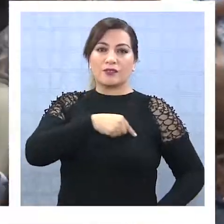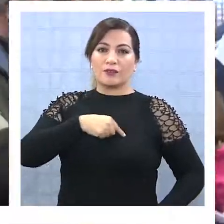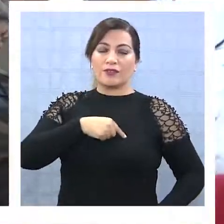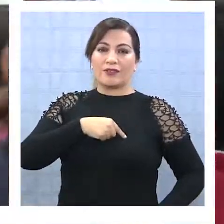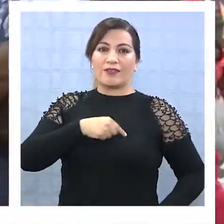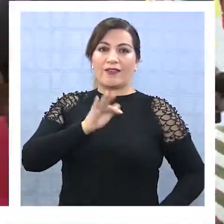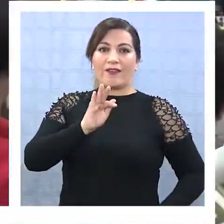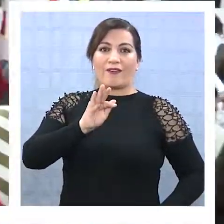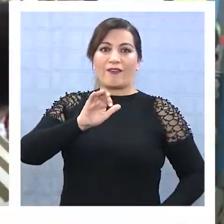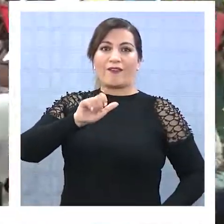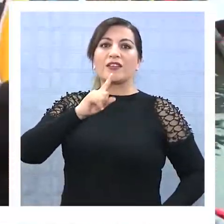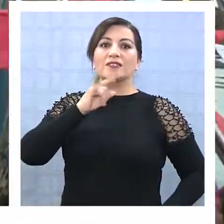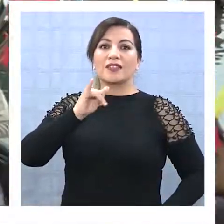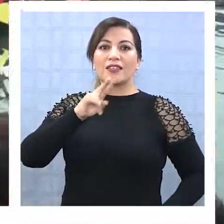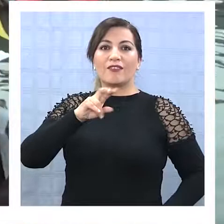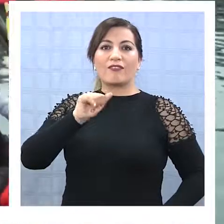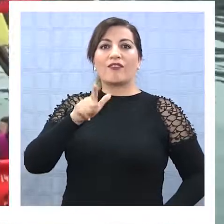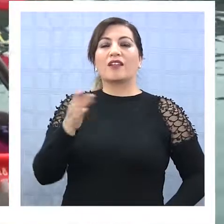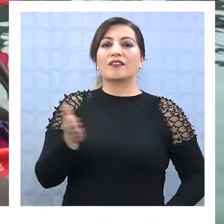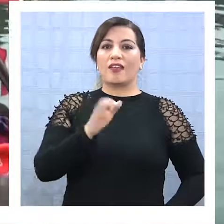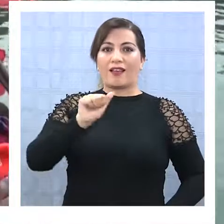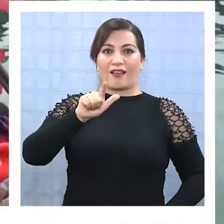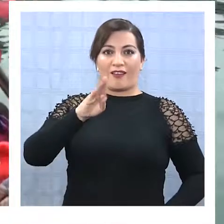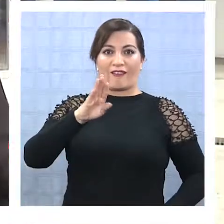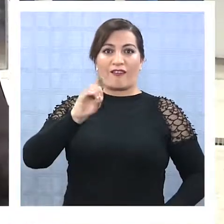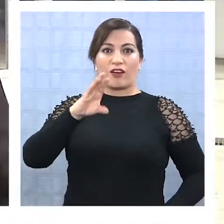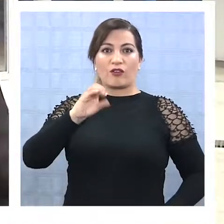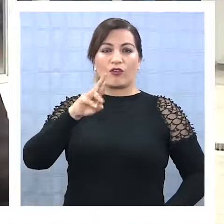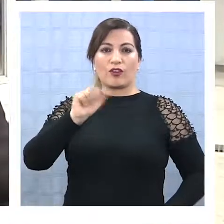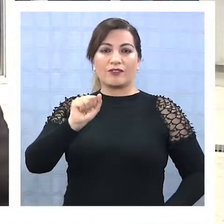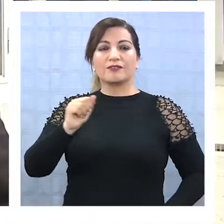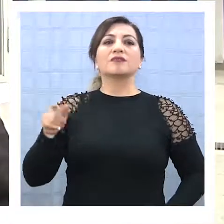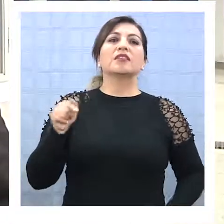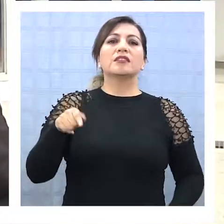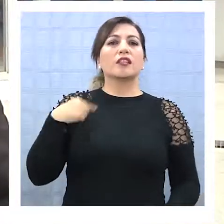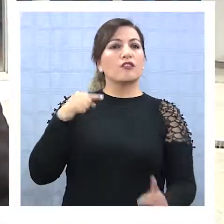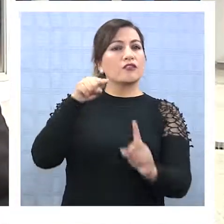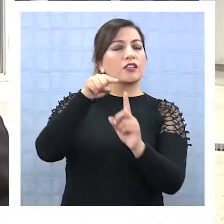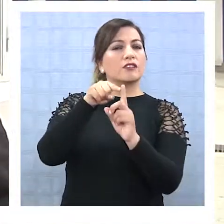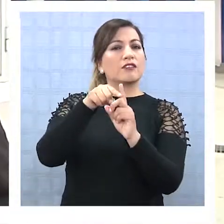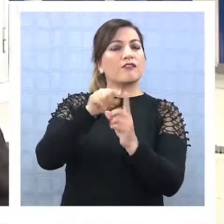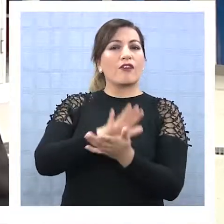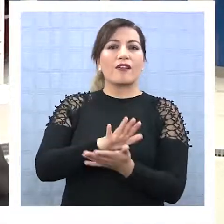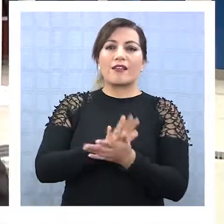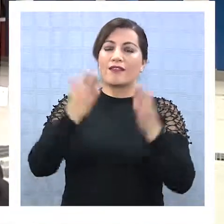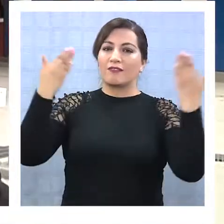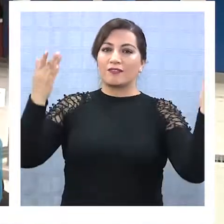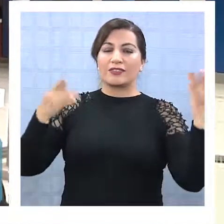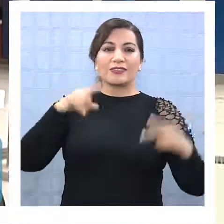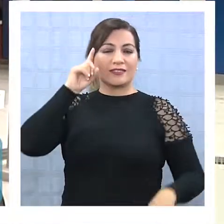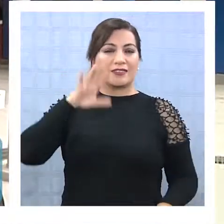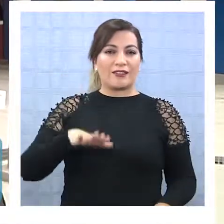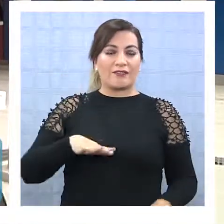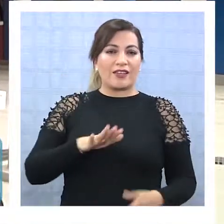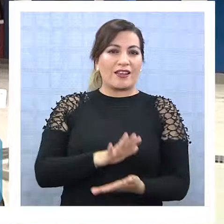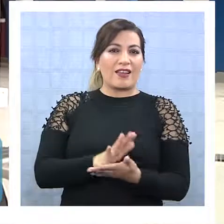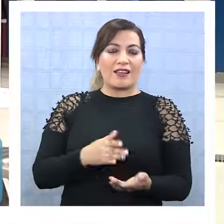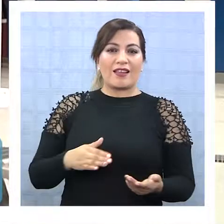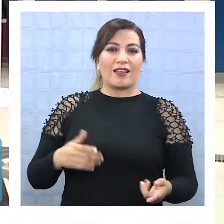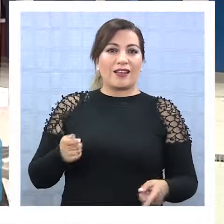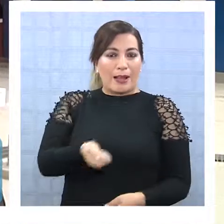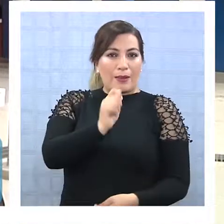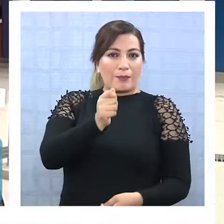el Festival de la Albacora. Nosotros tenemos contemplado que el objetivo de esta fiesta es valorizar la pesca artesanal, entre eso